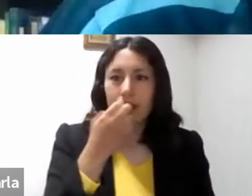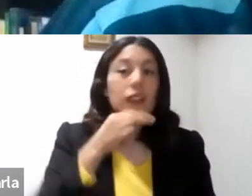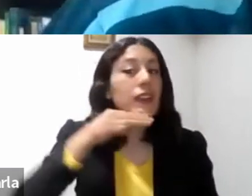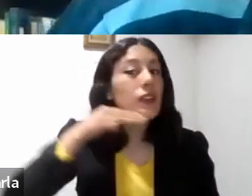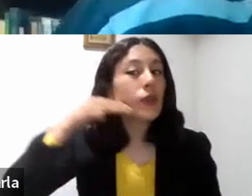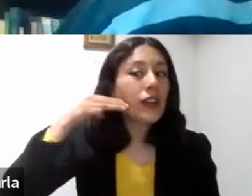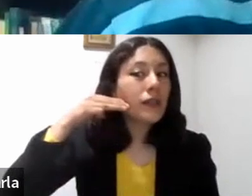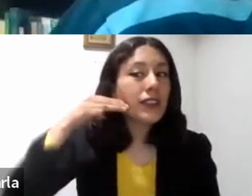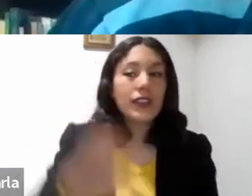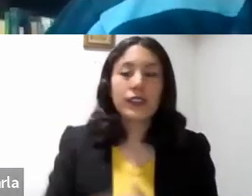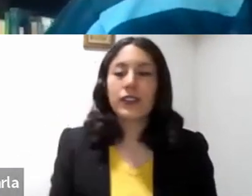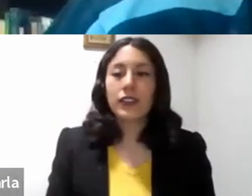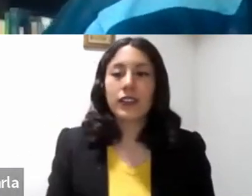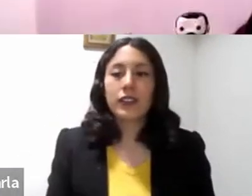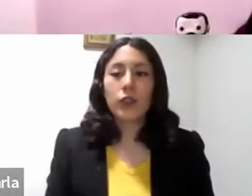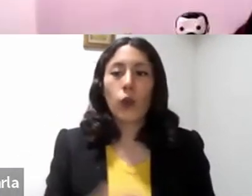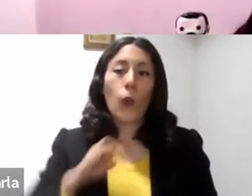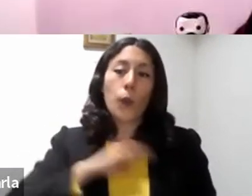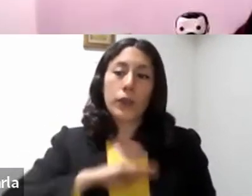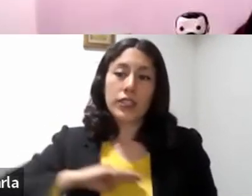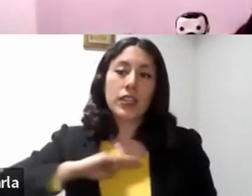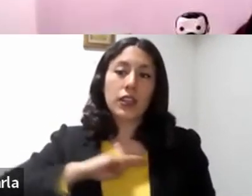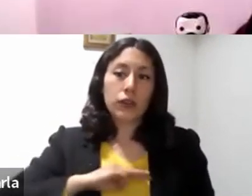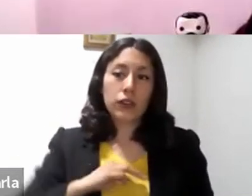Dios, que es el tema al que vamos a ahondar